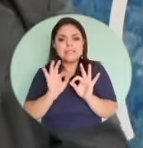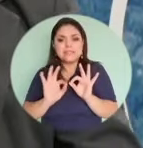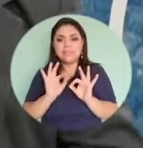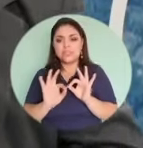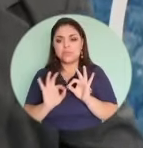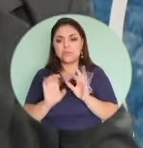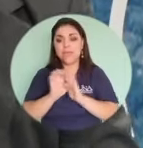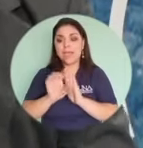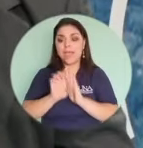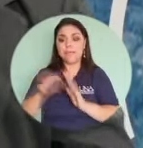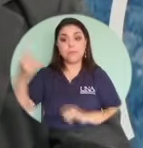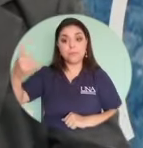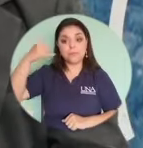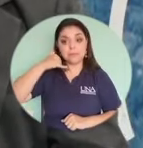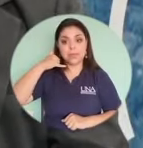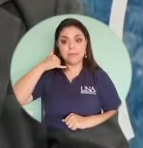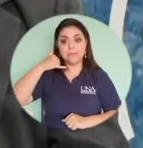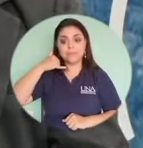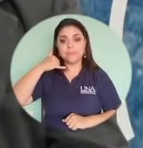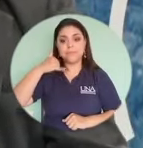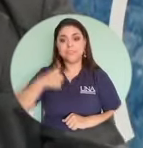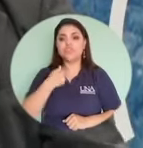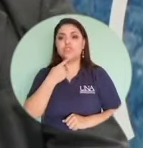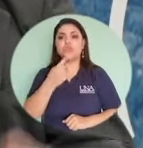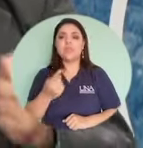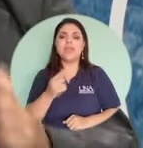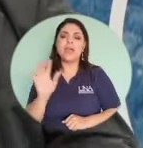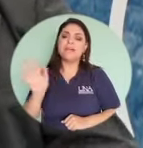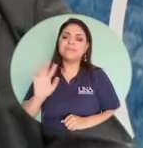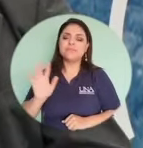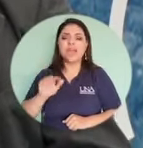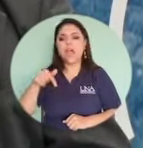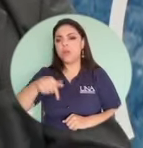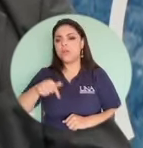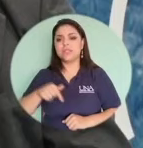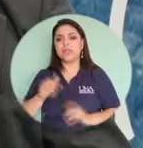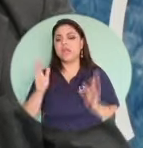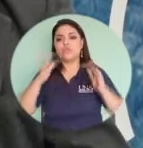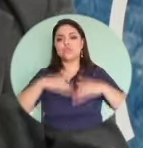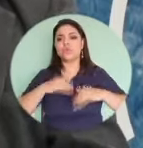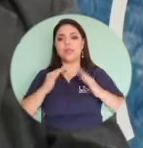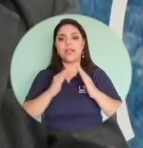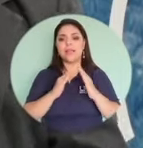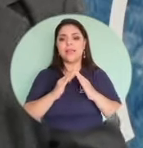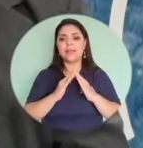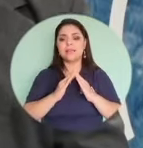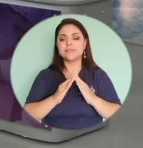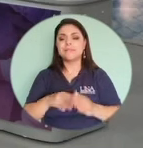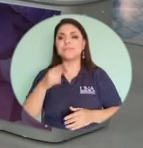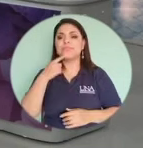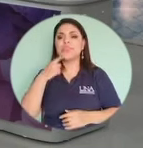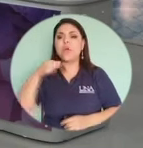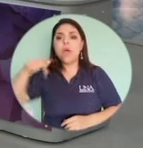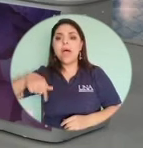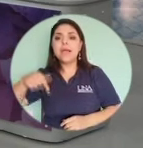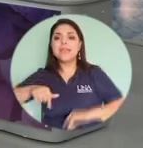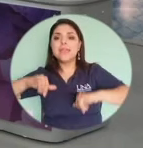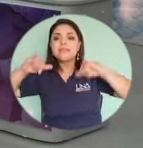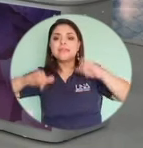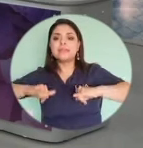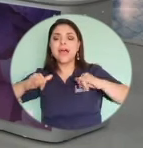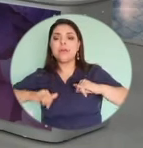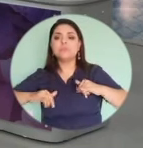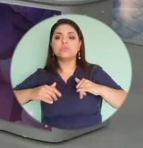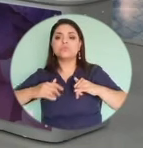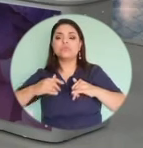como que nos llamen al teléfono y uno en ese momento diga, no, es que en este momento no me encuentro en la casa. Que digan, que estamos aquí en la compañía de cable y